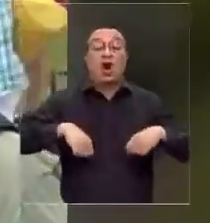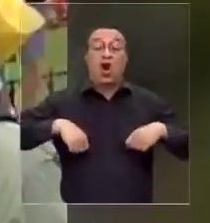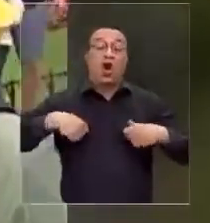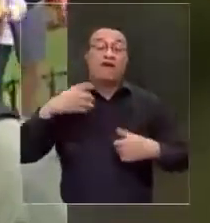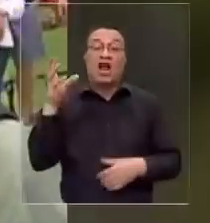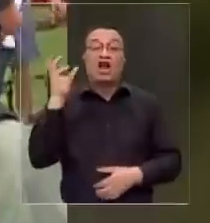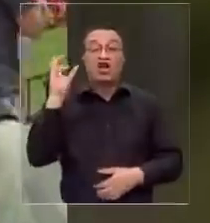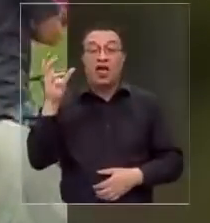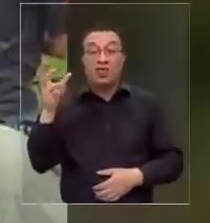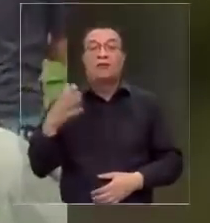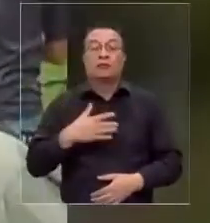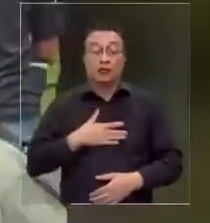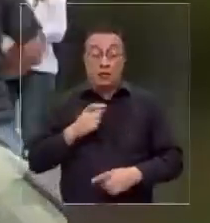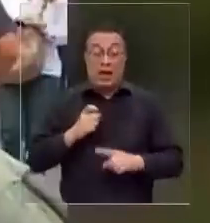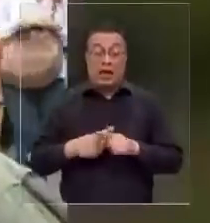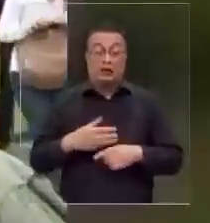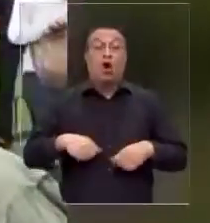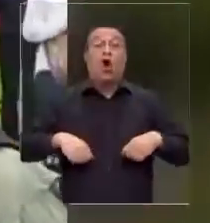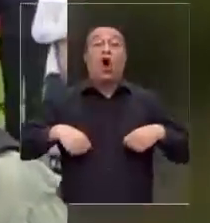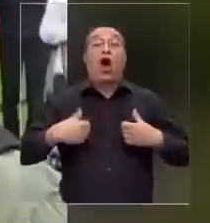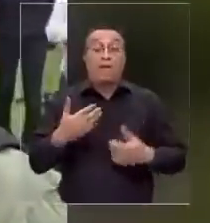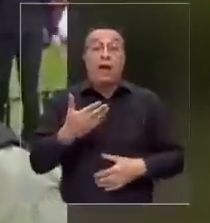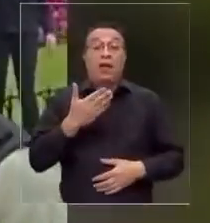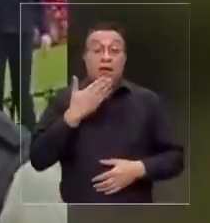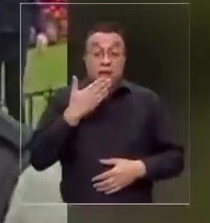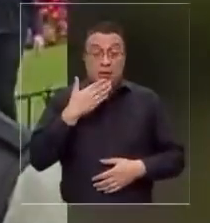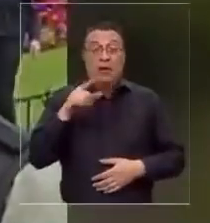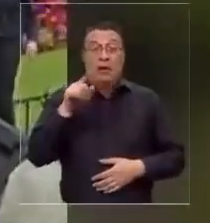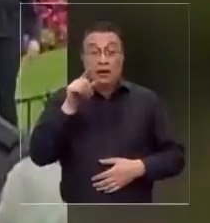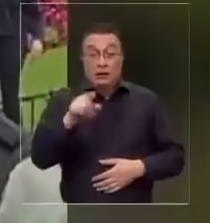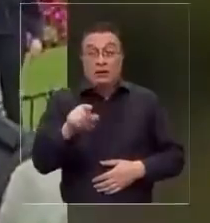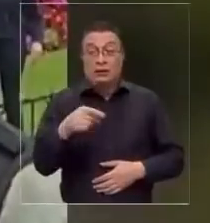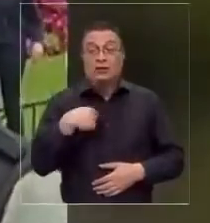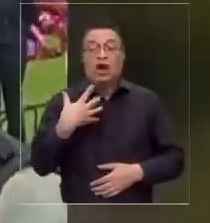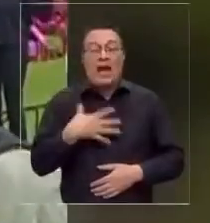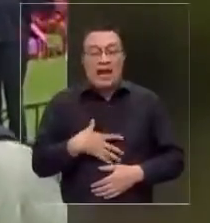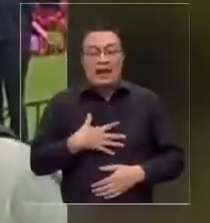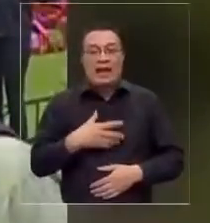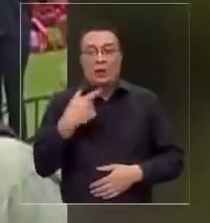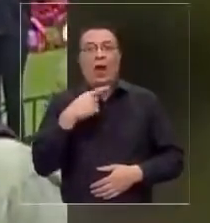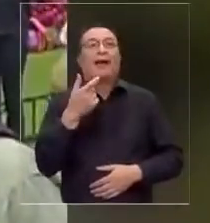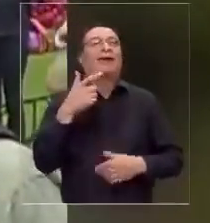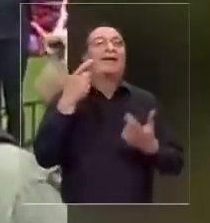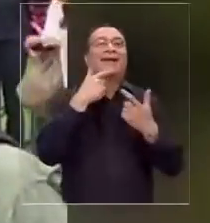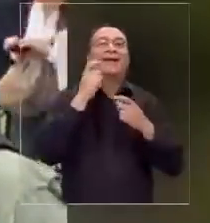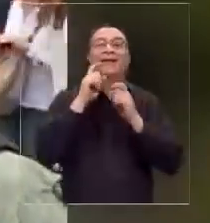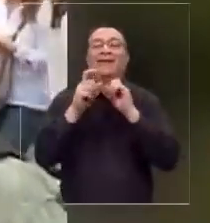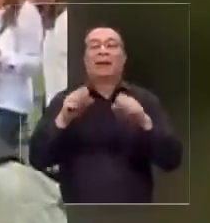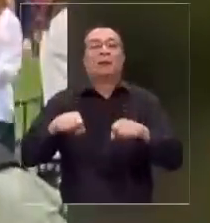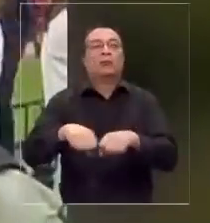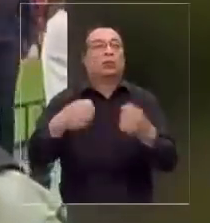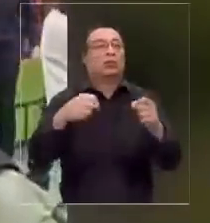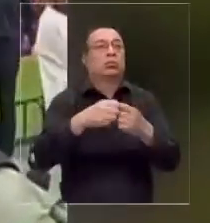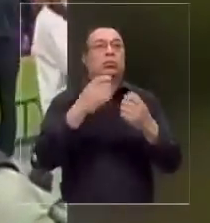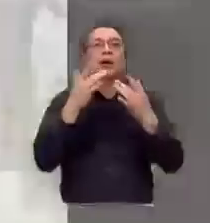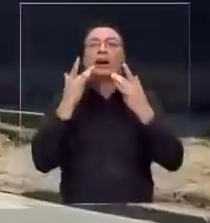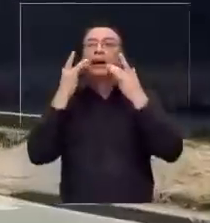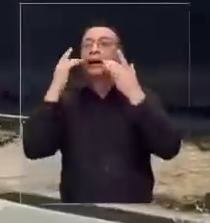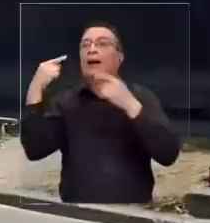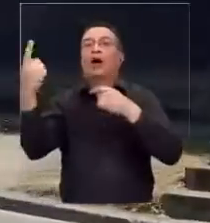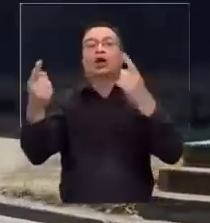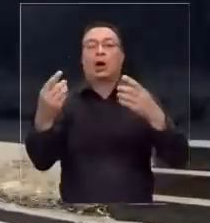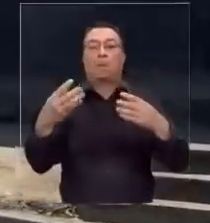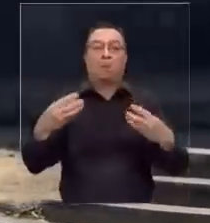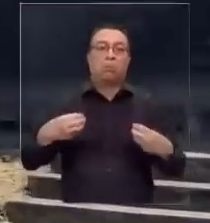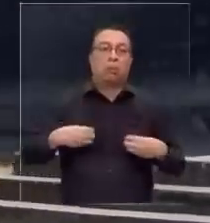entienden, y yo fui joven también, de que las gracias que queremos hacer destruyen el placer de otras personas.